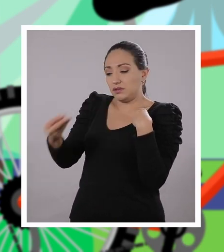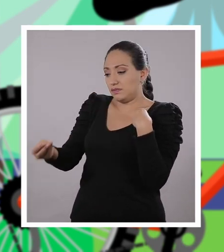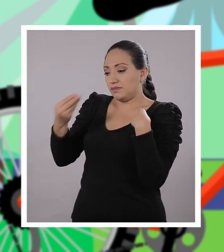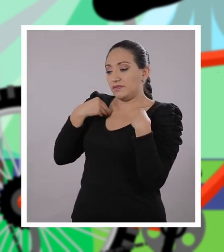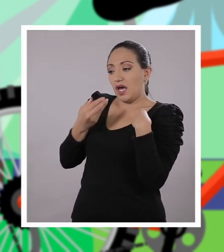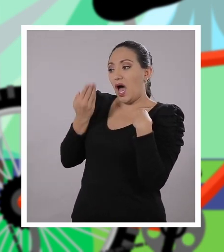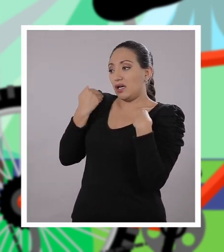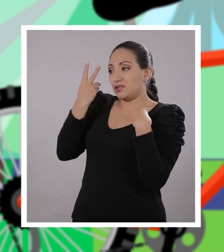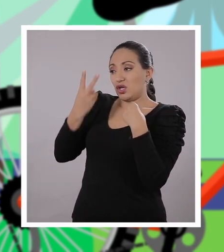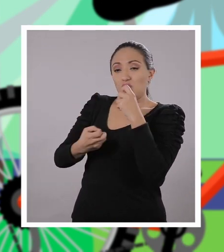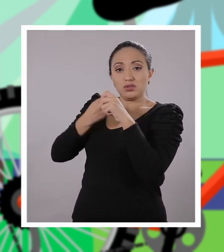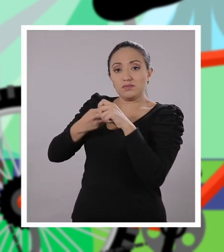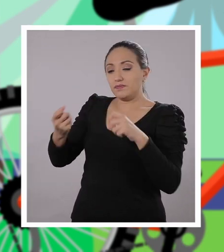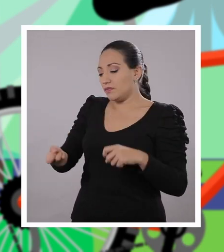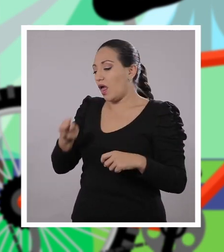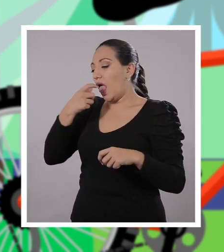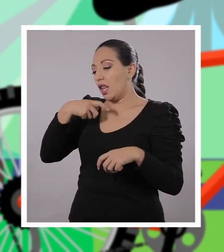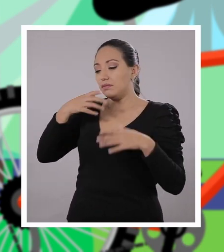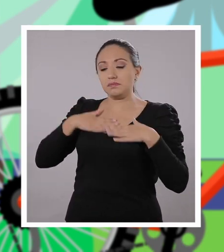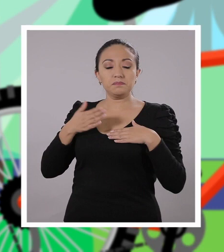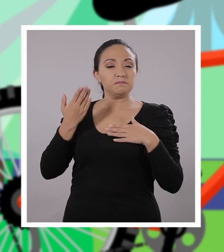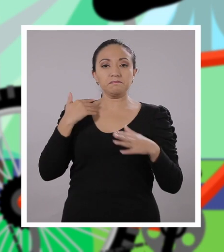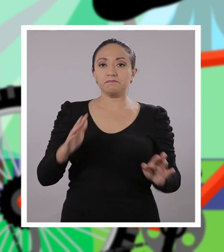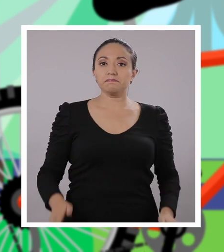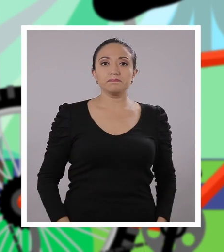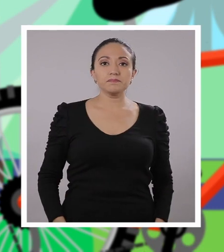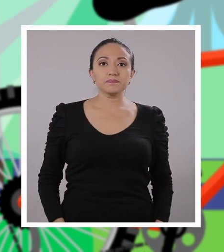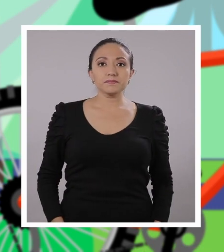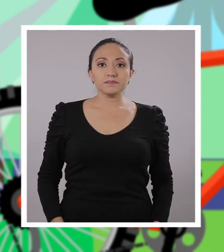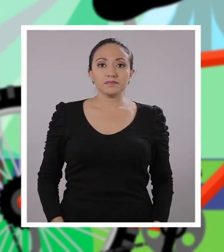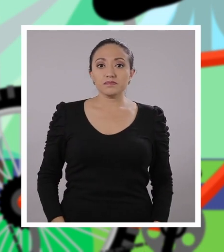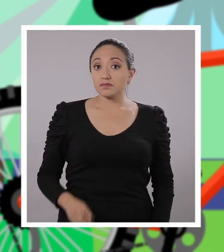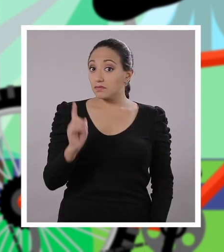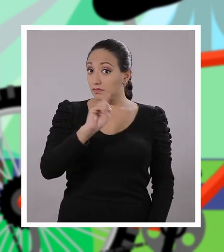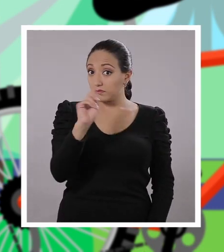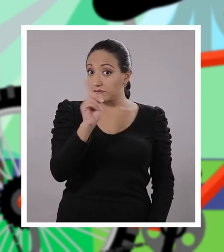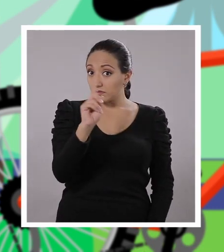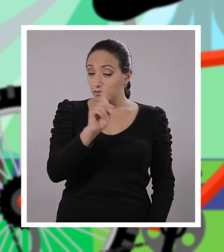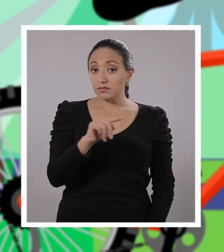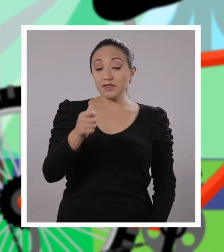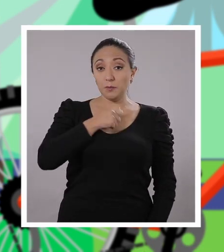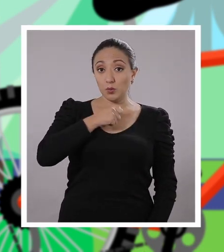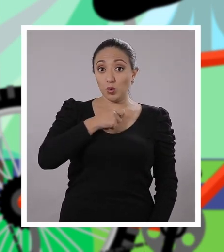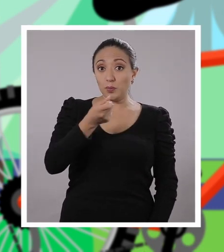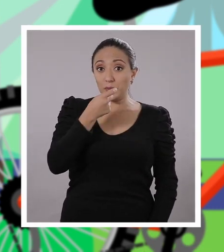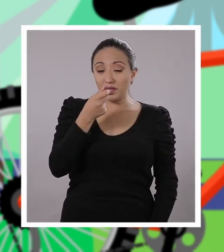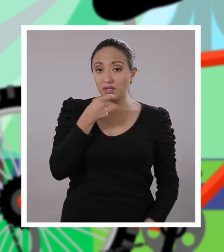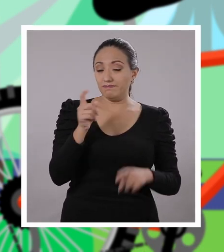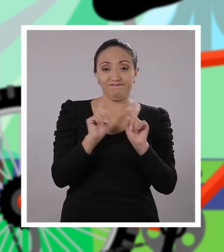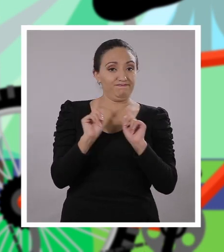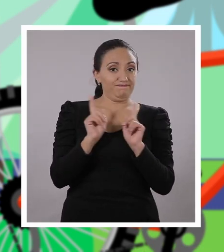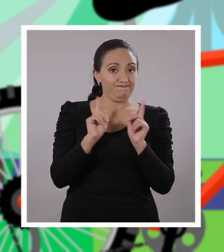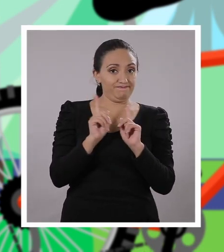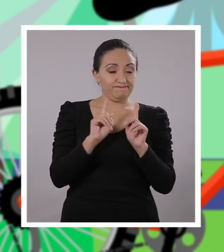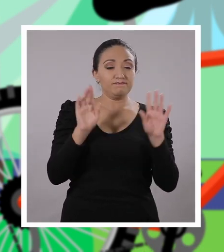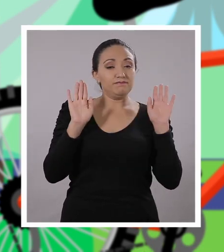prescribió dos años atrás y me la tomo porque me hizo bien en ese momento. Eso es automedicarse.